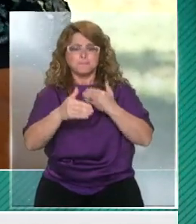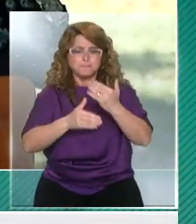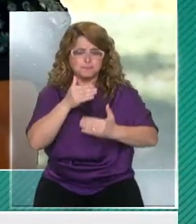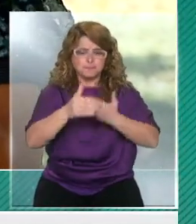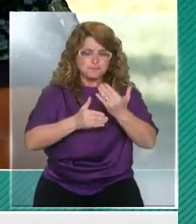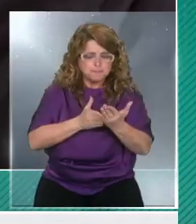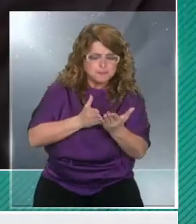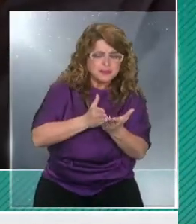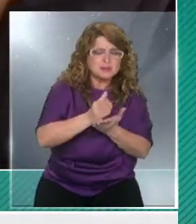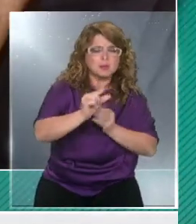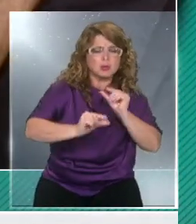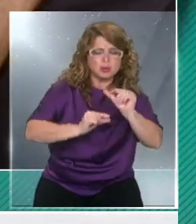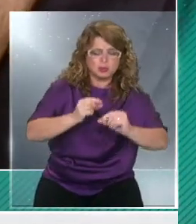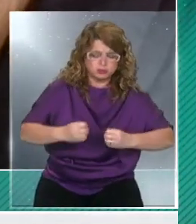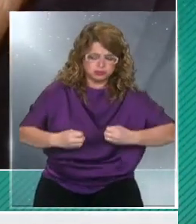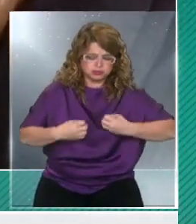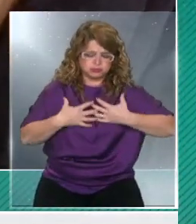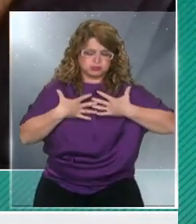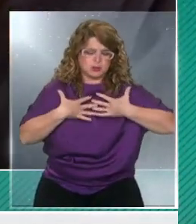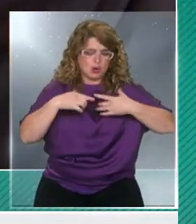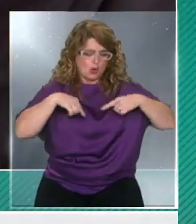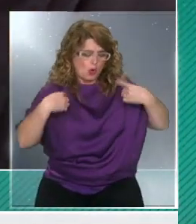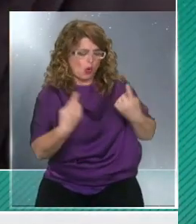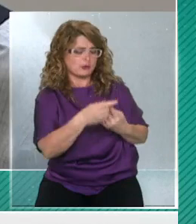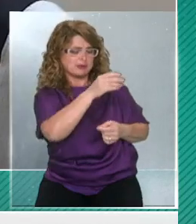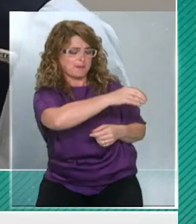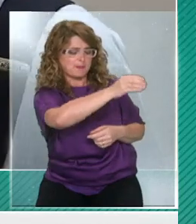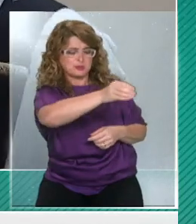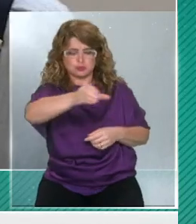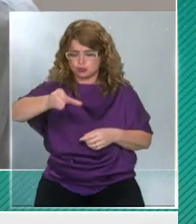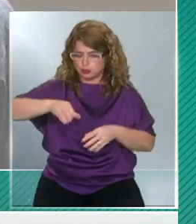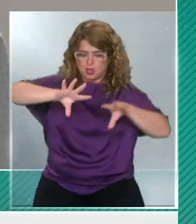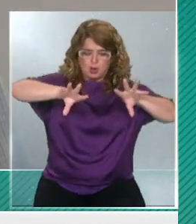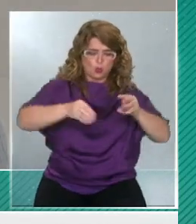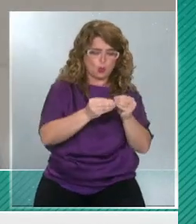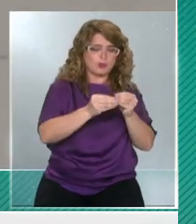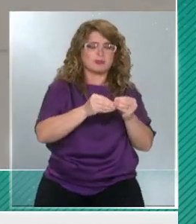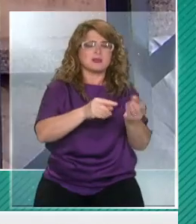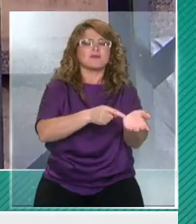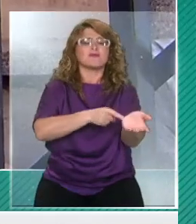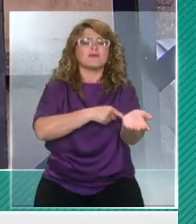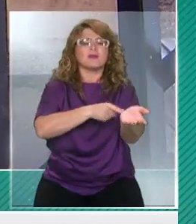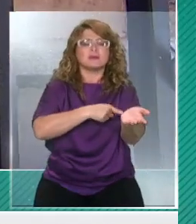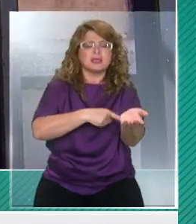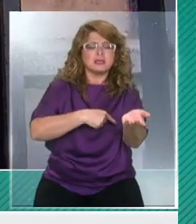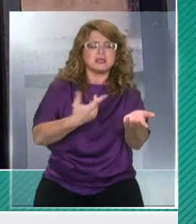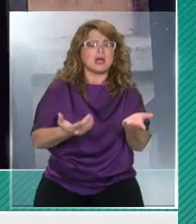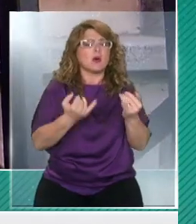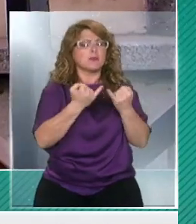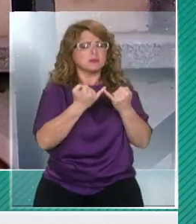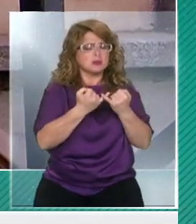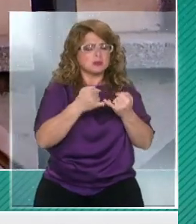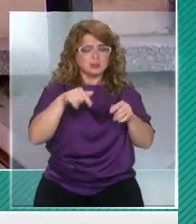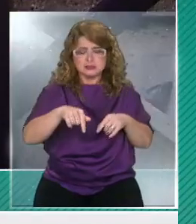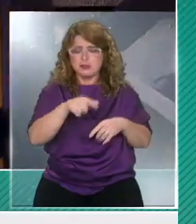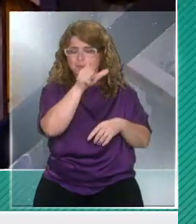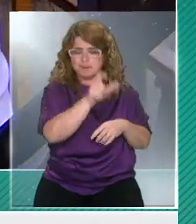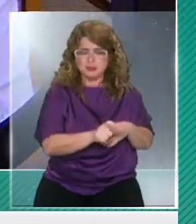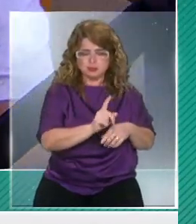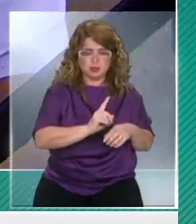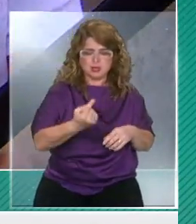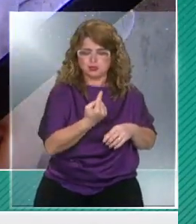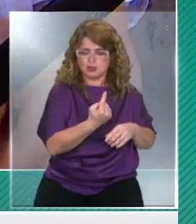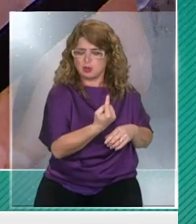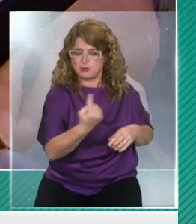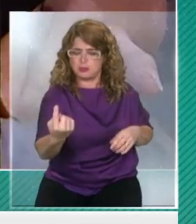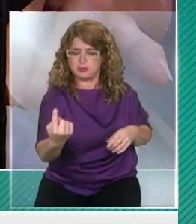sintomatología y está conviviendo con más personas al interior de un hogar ¿la recomendación es que esa persona se aísle inmediatamente del resto